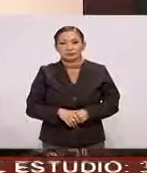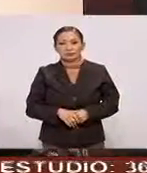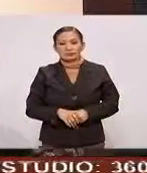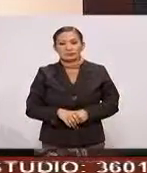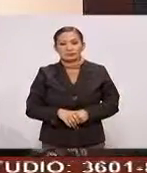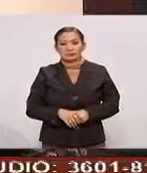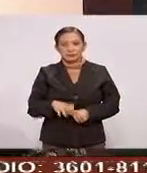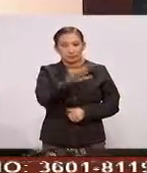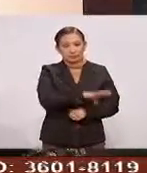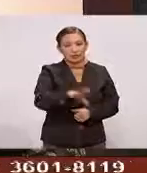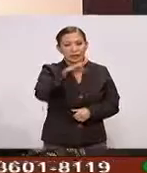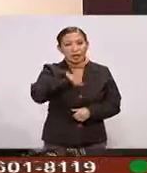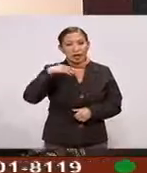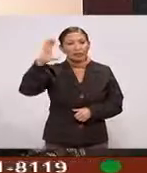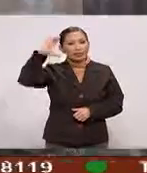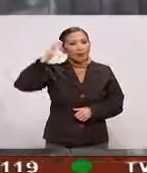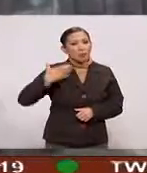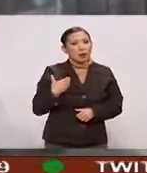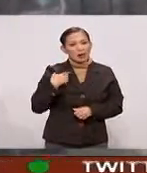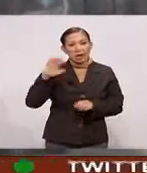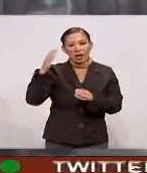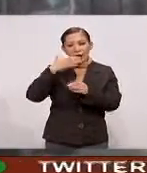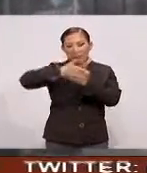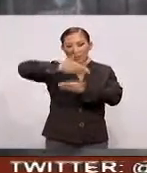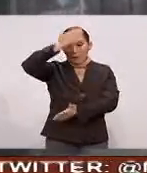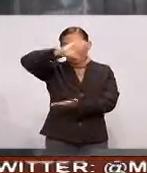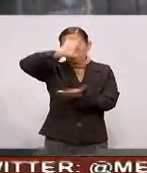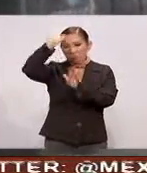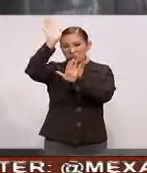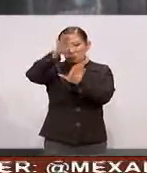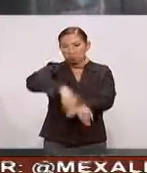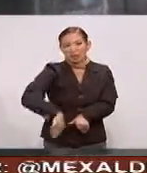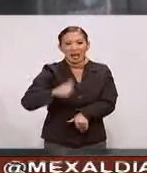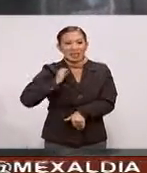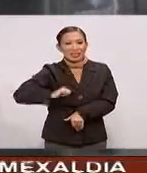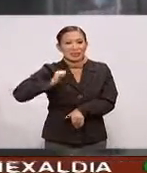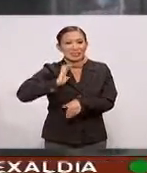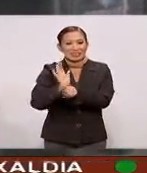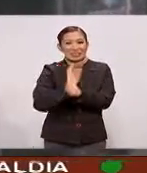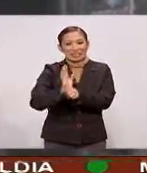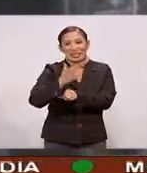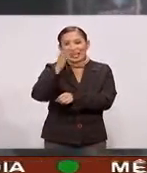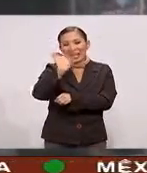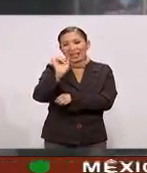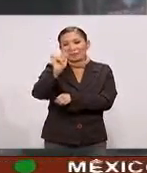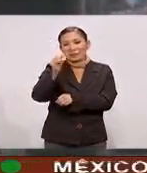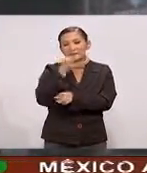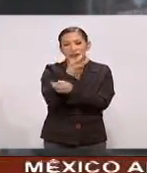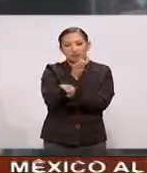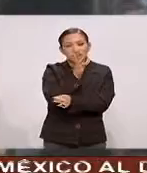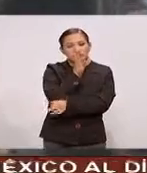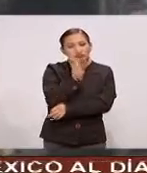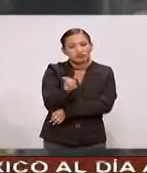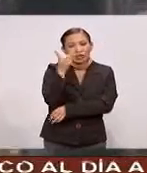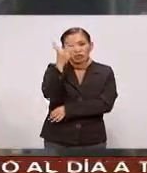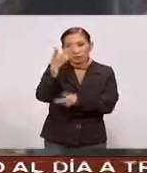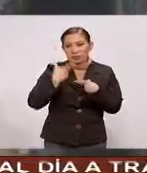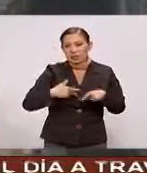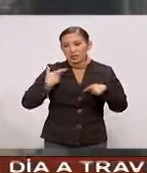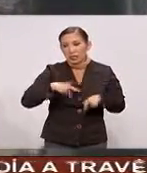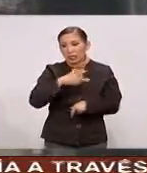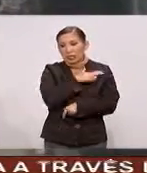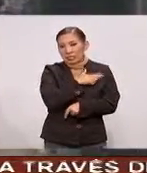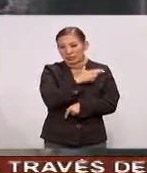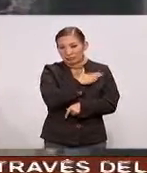En la colonia Tacubaya De la Ciudad de México Se cayó una barda En la estructura Del antiguo Sinermita Los reportes Indican Que dos personas